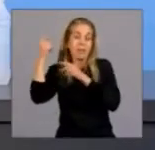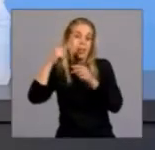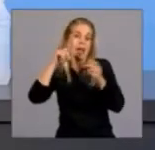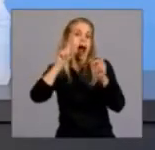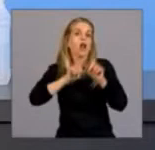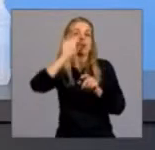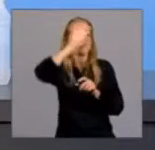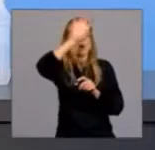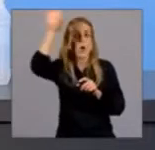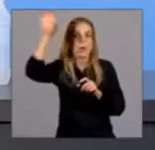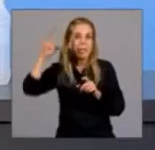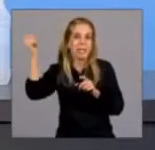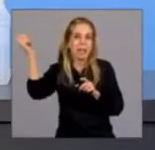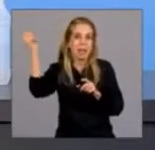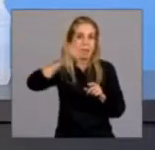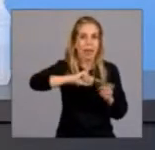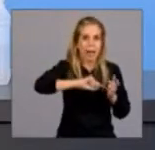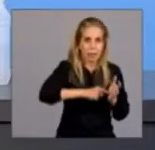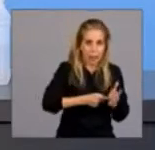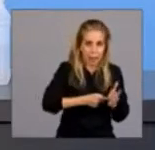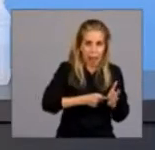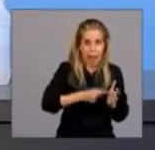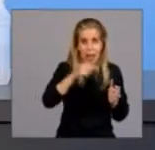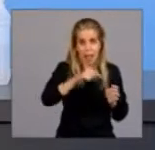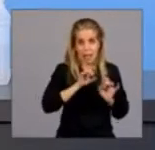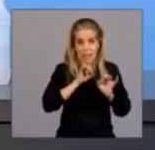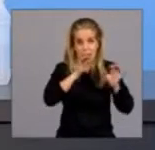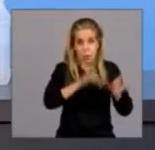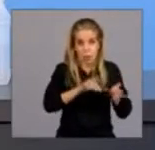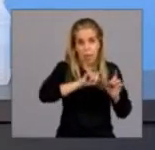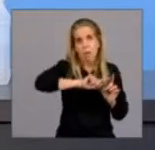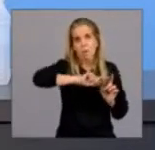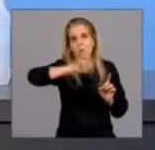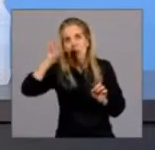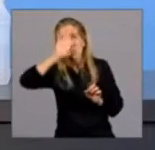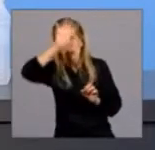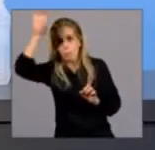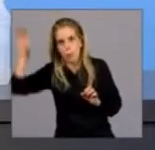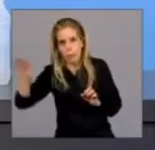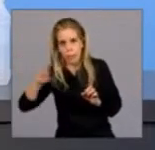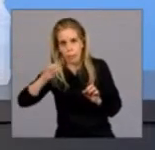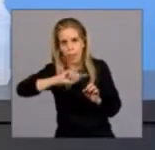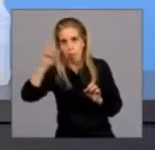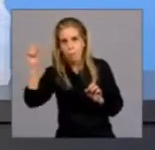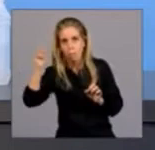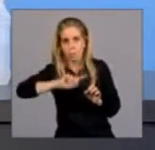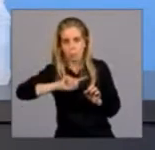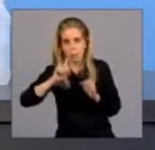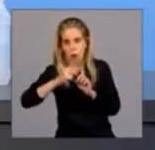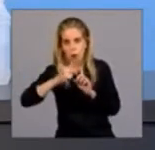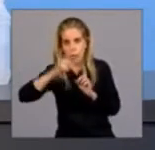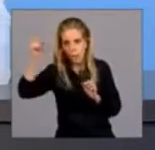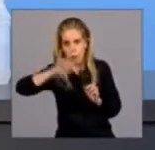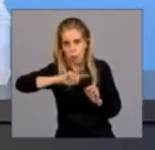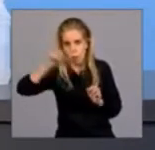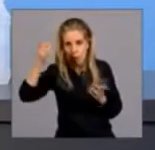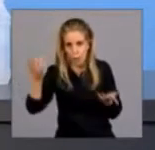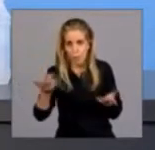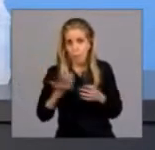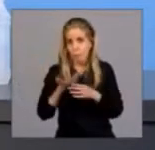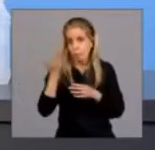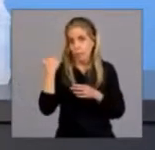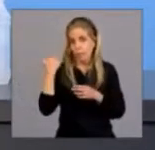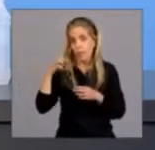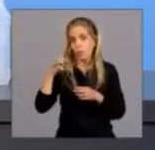Aires de alguien que vuelve y se lleva el virus al lugar de donde salió. Ayer me comentaba Omar